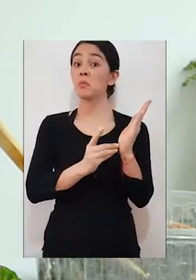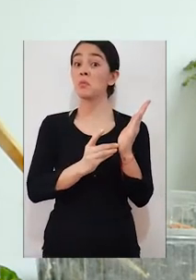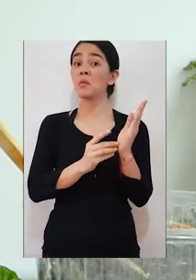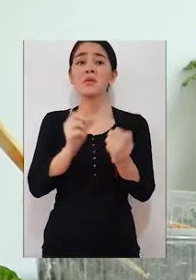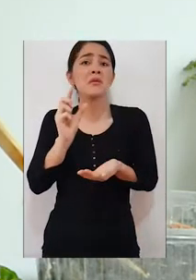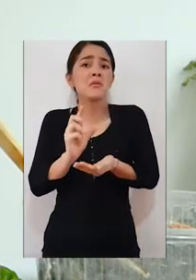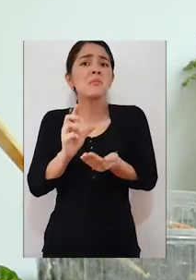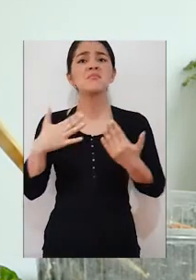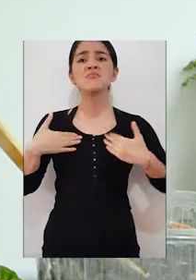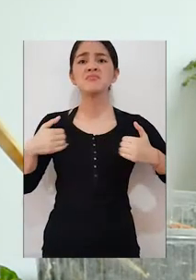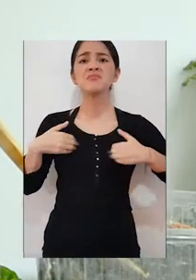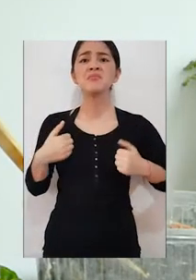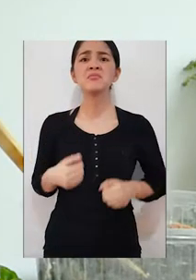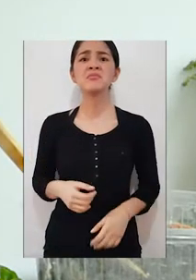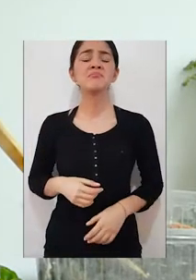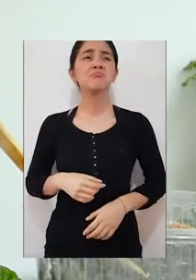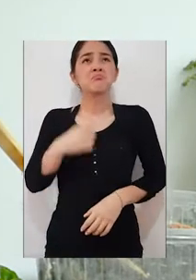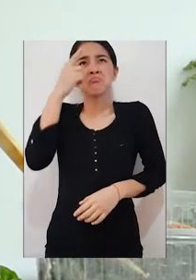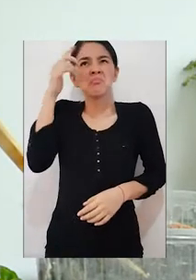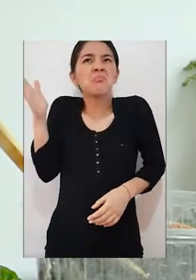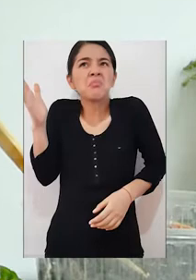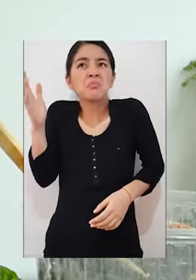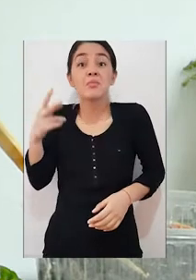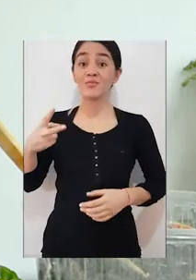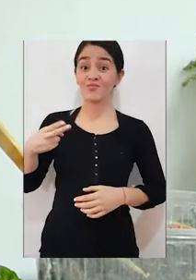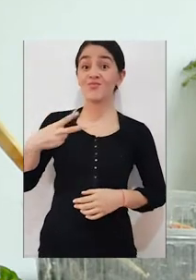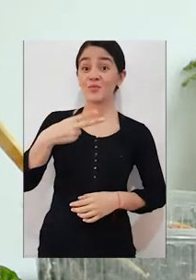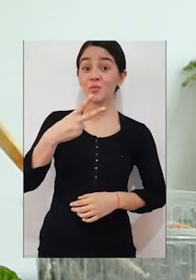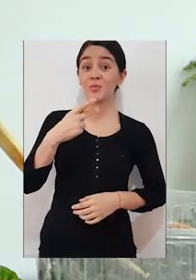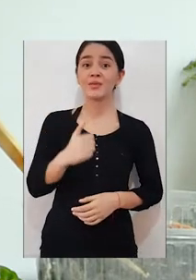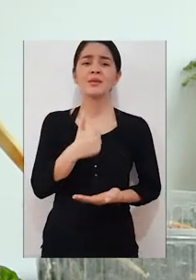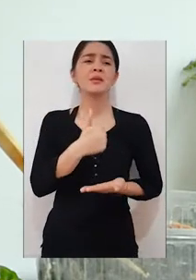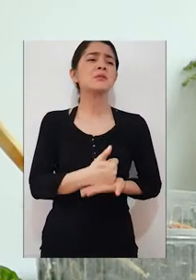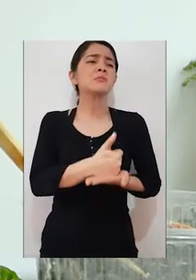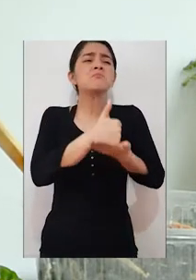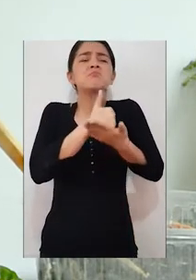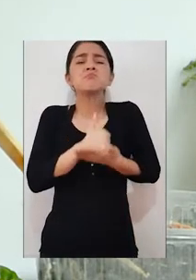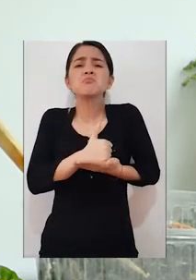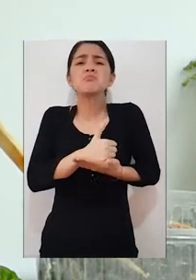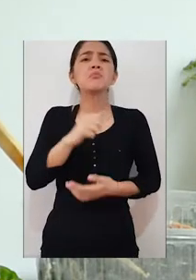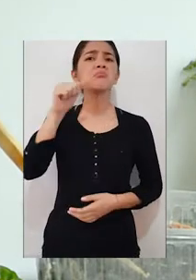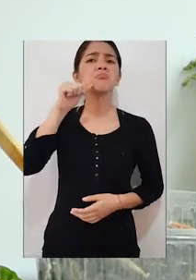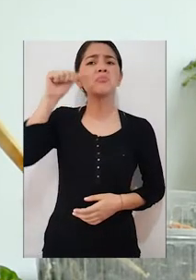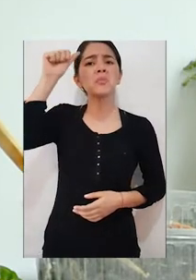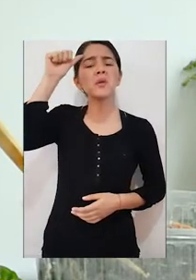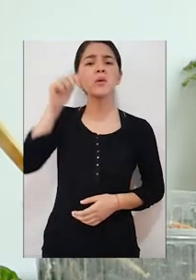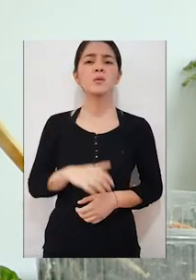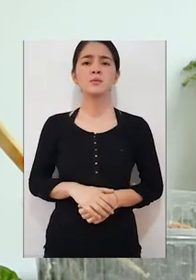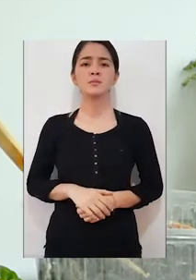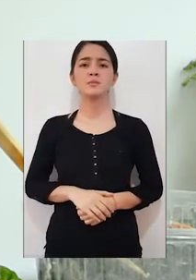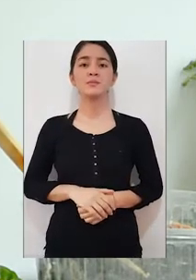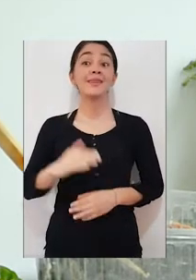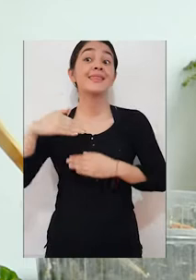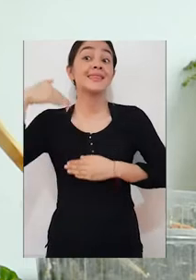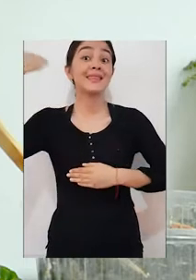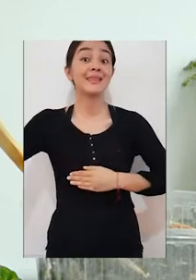para que ustedes la puedan recortar con ayuda de un adulto en el caso de que no puedan o sus tijeras sean muy grandes. Luego la vamos a pintar